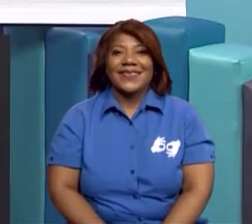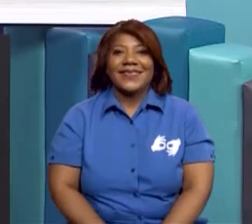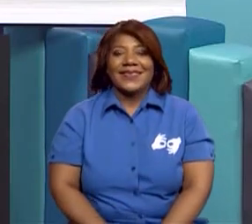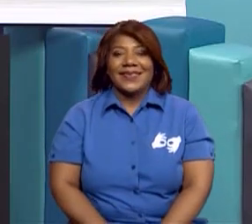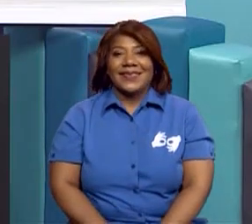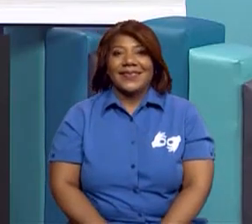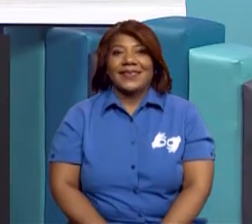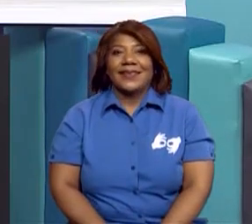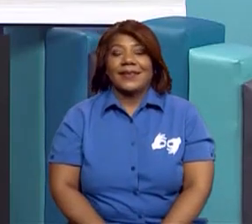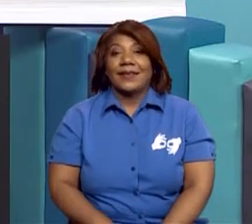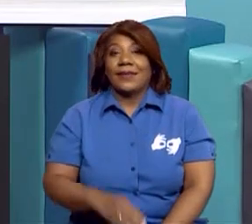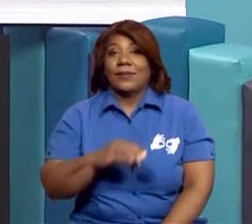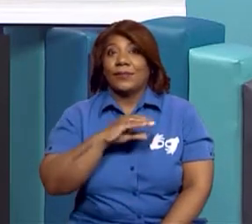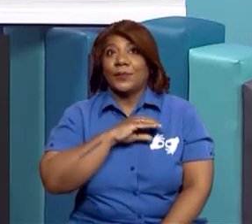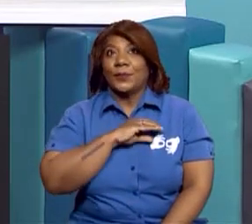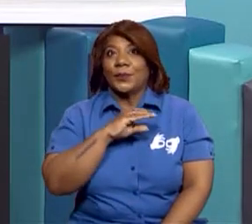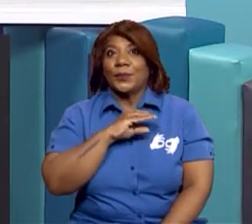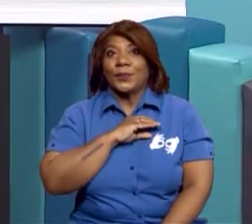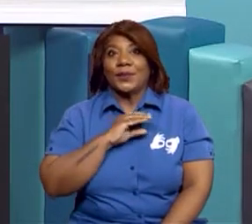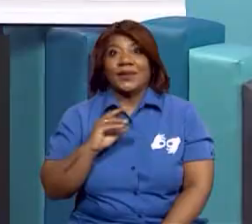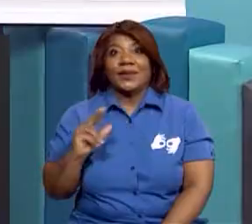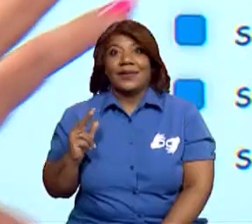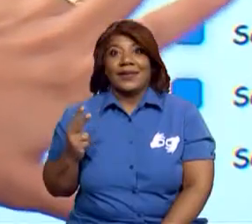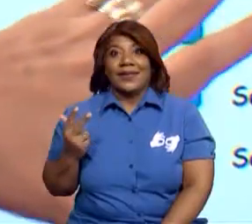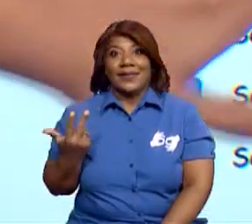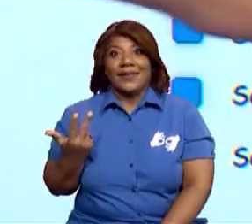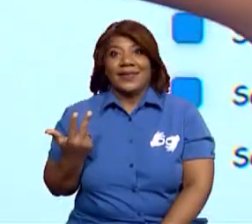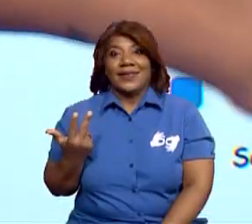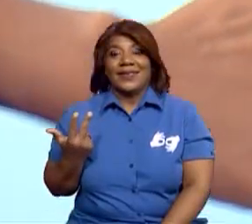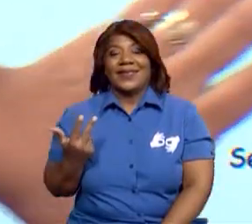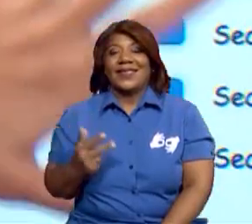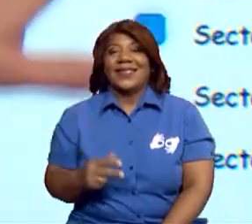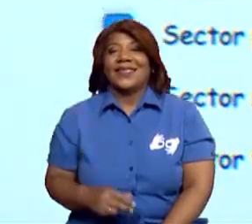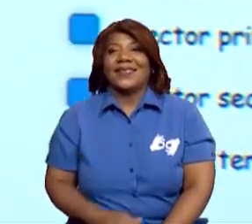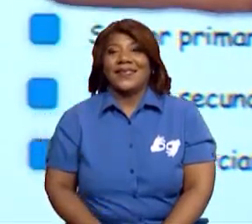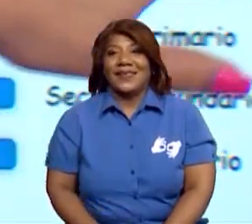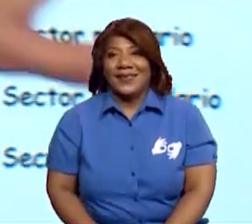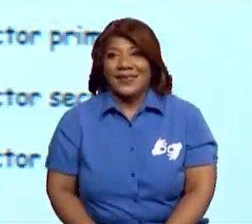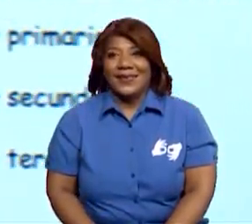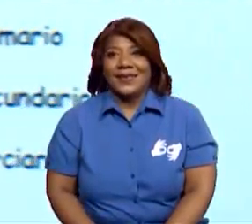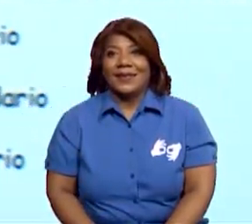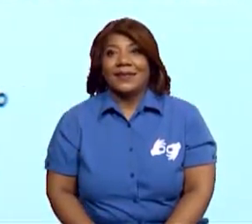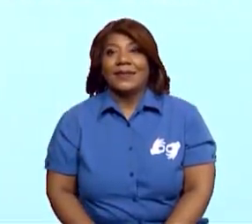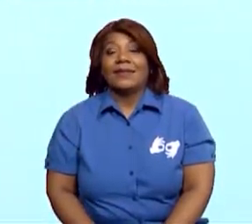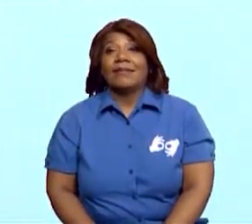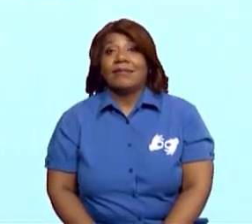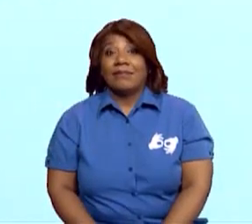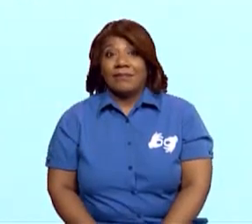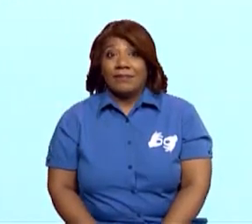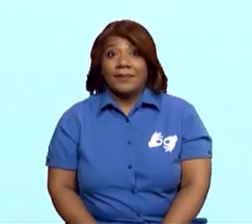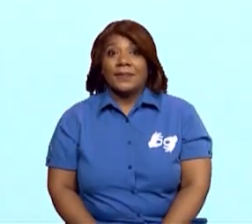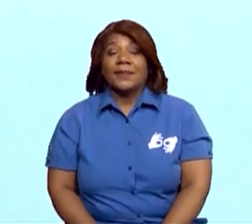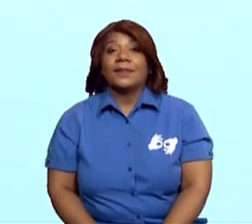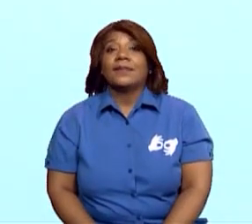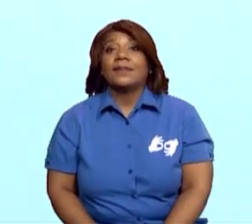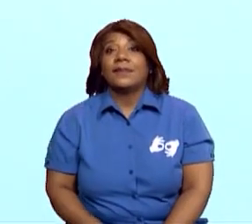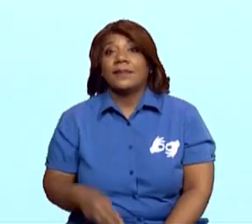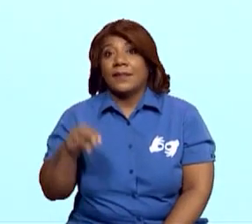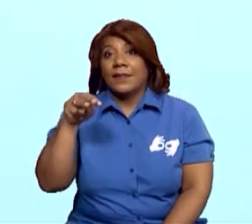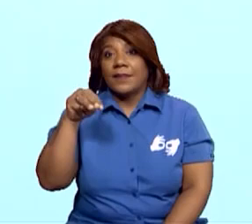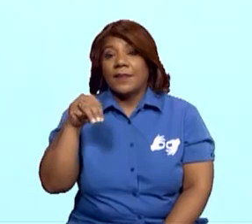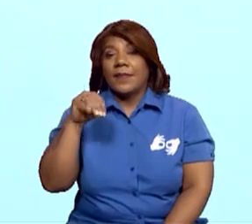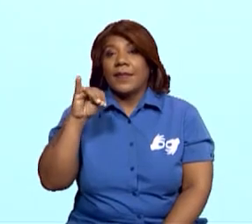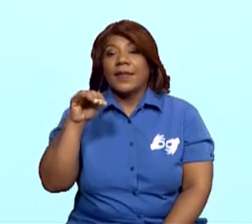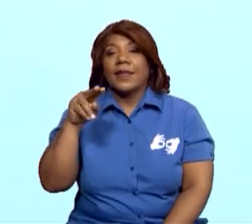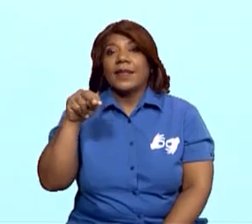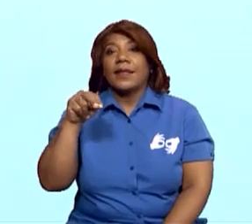que es la parte de los policías, la parte de la seguridad. Y bueno, aquí también está lo que es la parte de la minería,